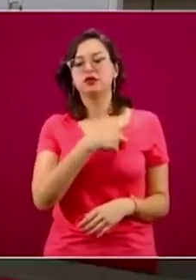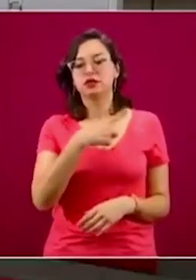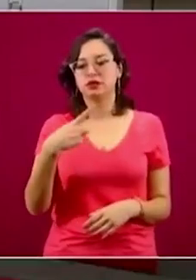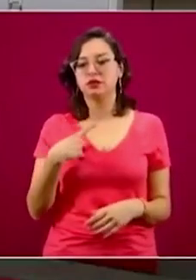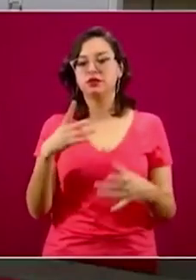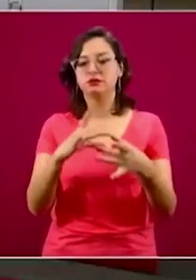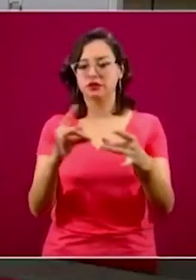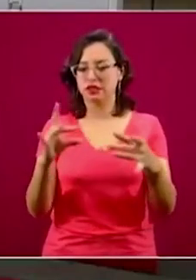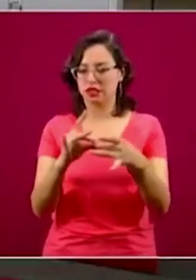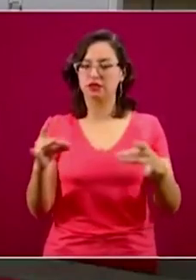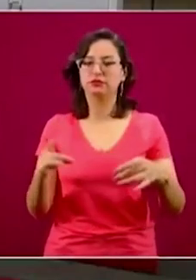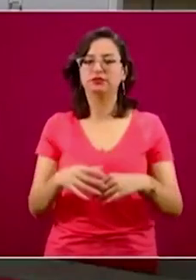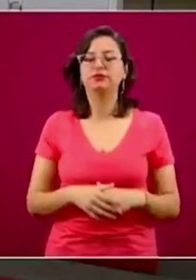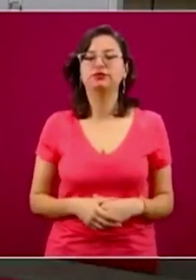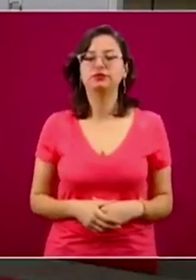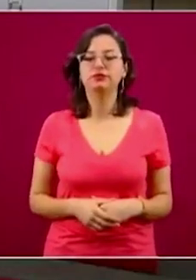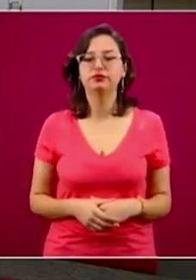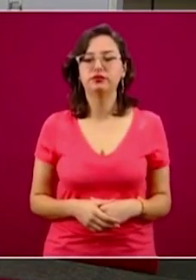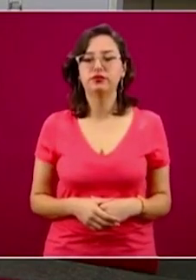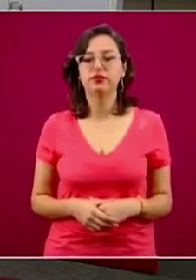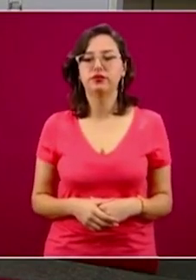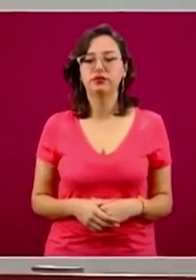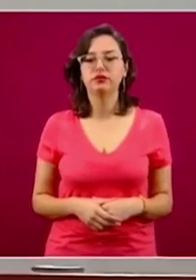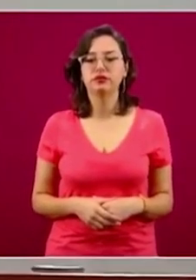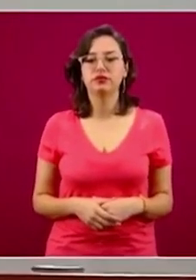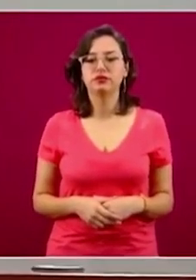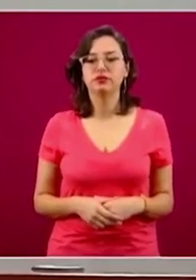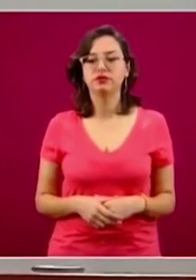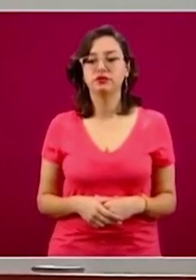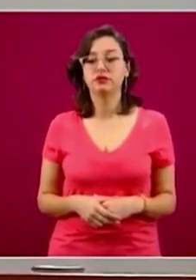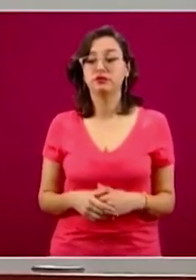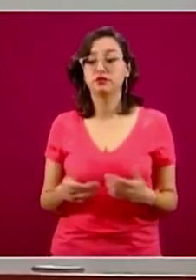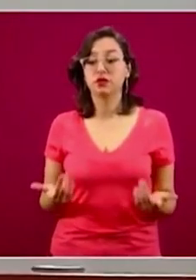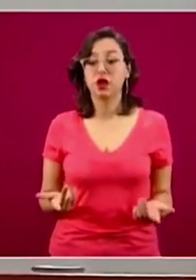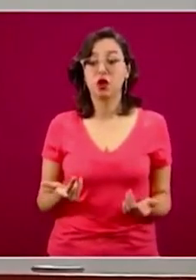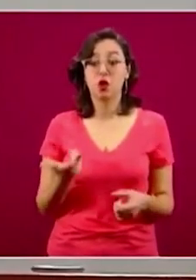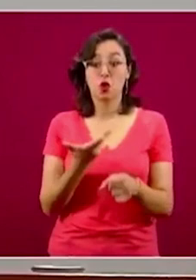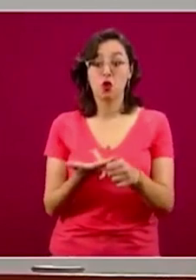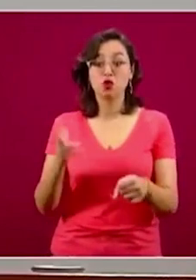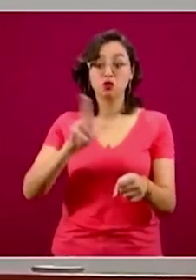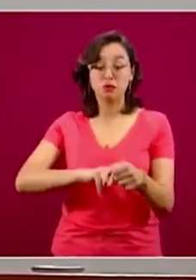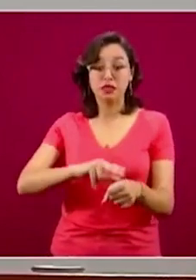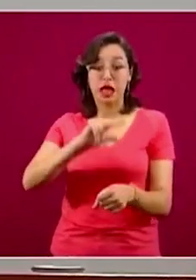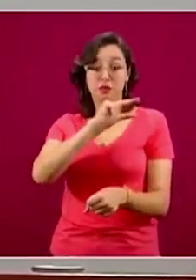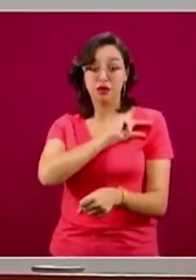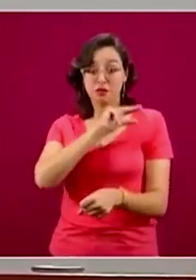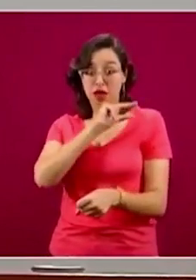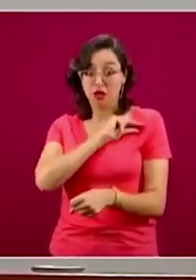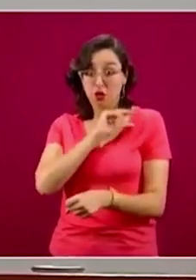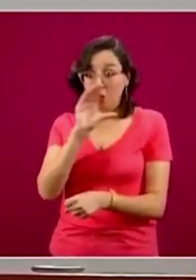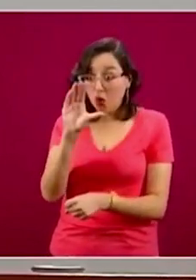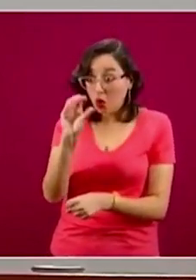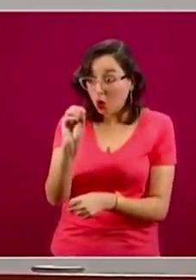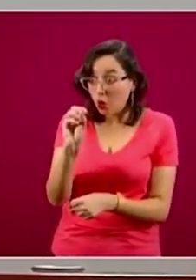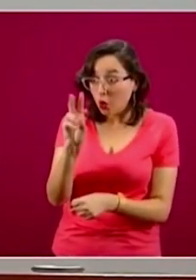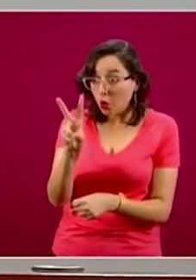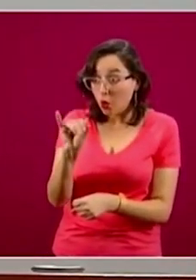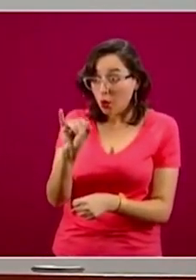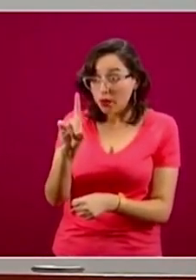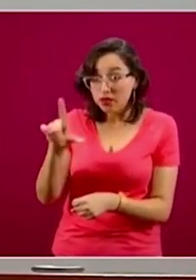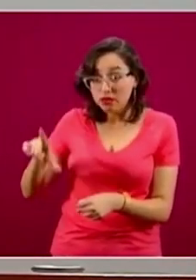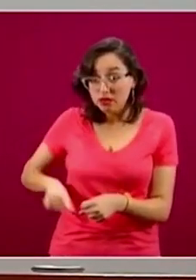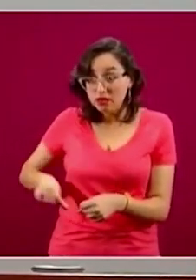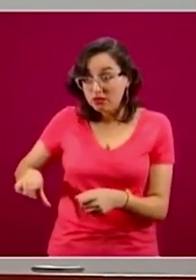En primer lugar, el gobierno no ha firmado ningún convenio para la atención de COVID con hospitales